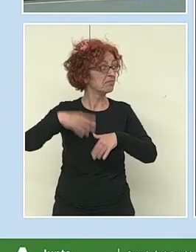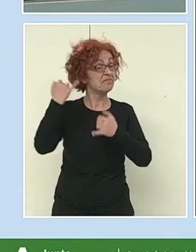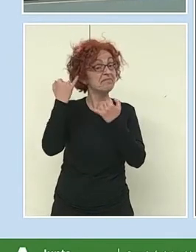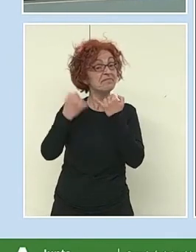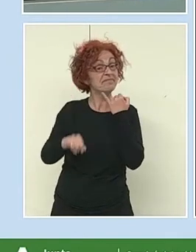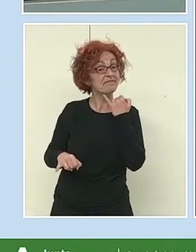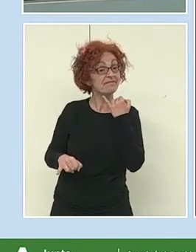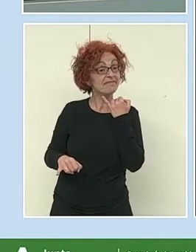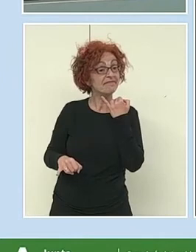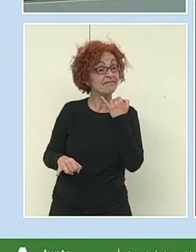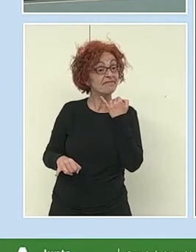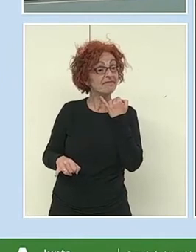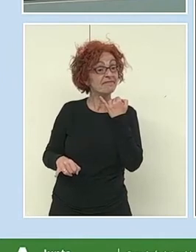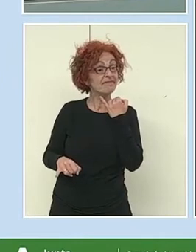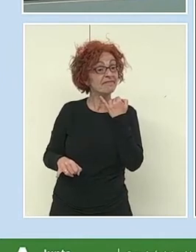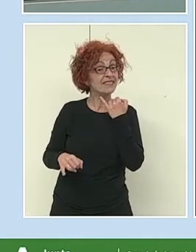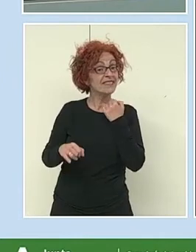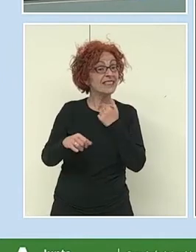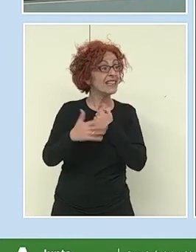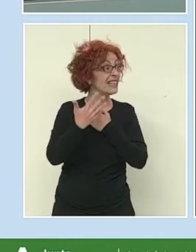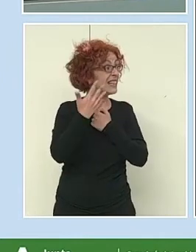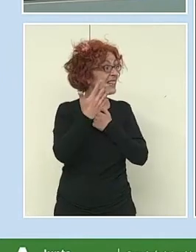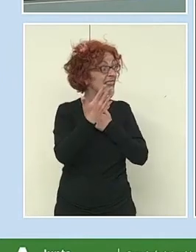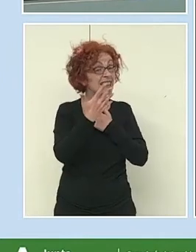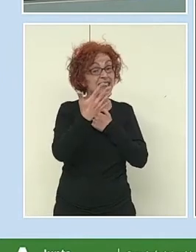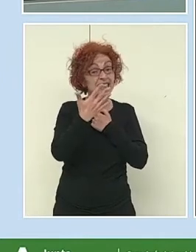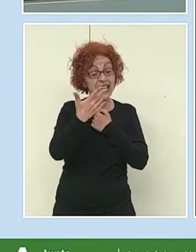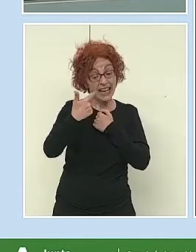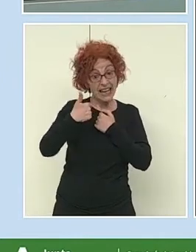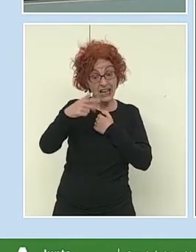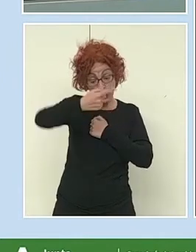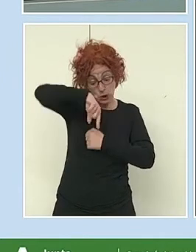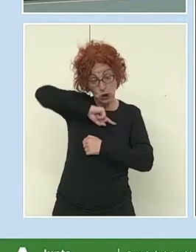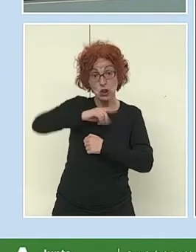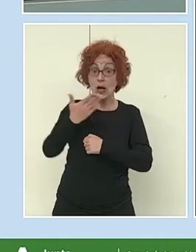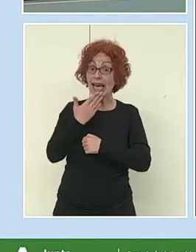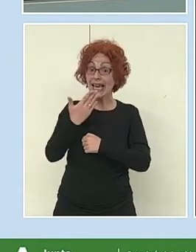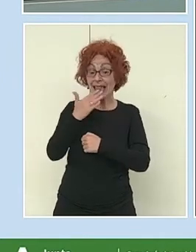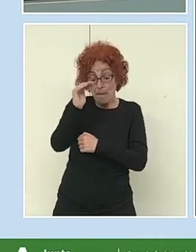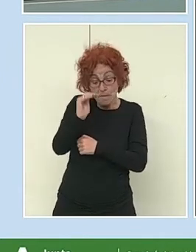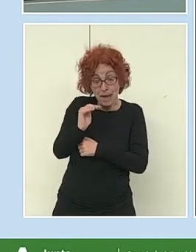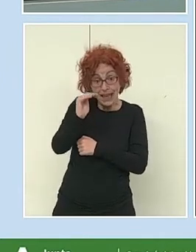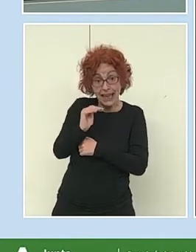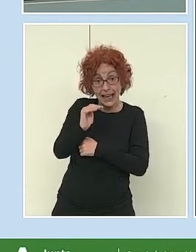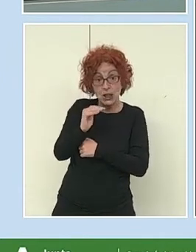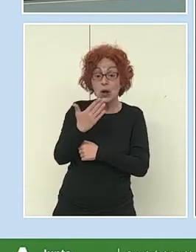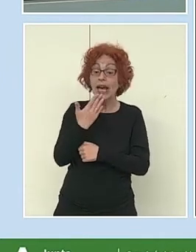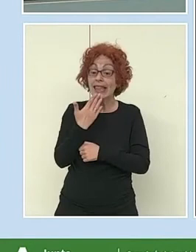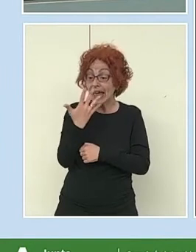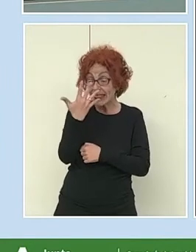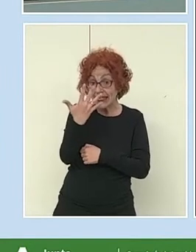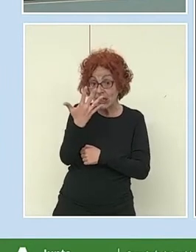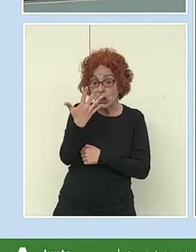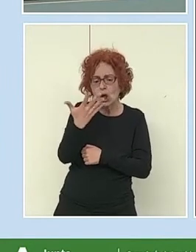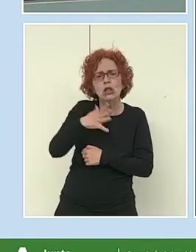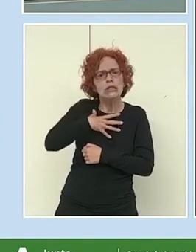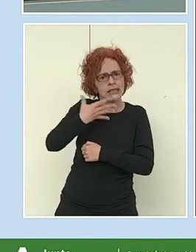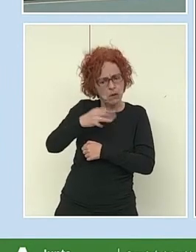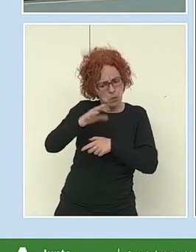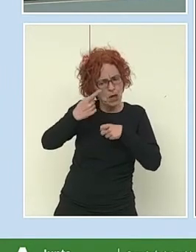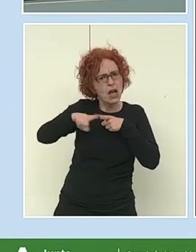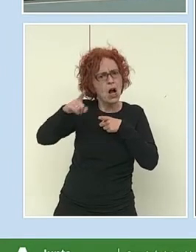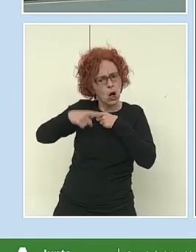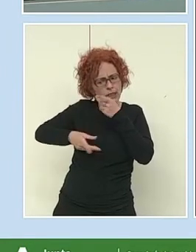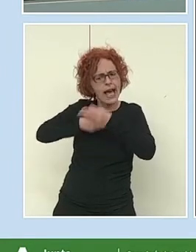Finalmente, cinco años en infantil, hay cositas que se pueden hacer. Hay cositas que se pueden hacer, ¿eh? Y es muy interesante.